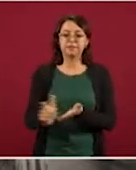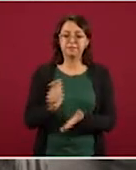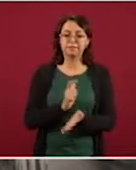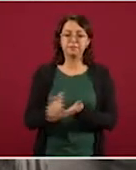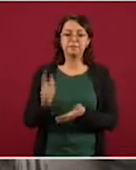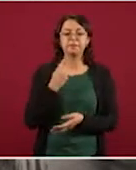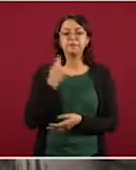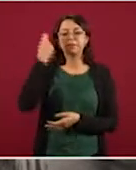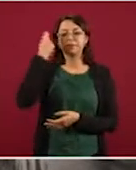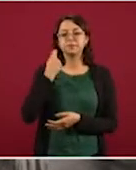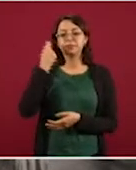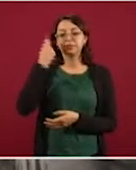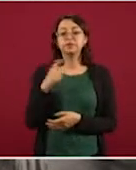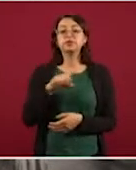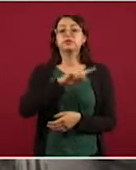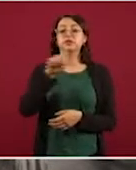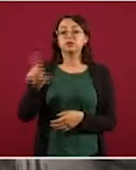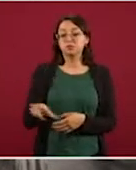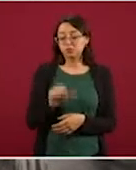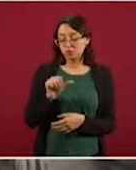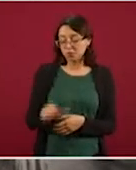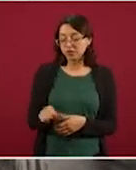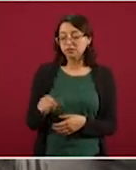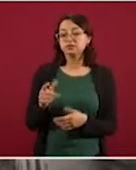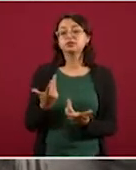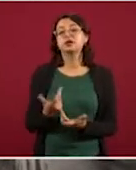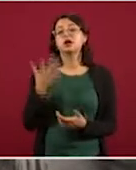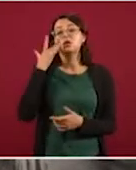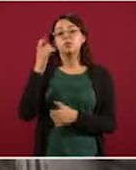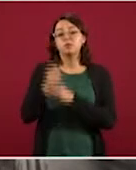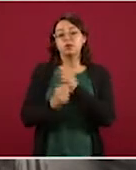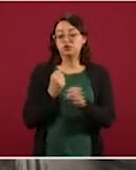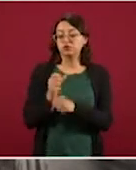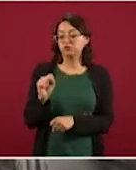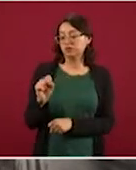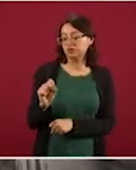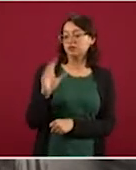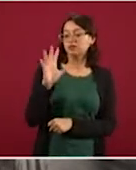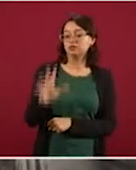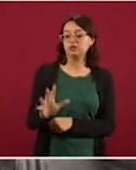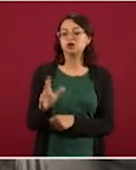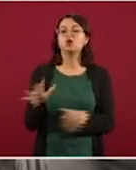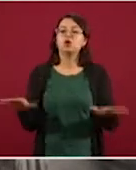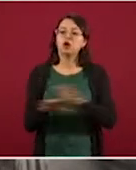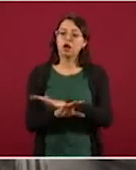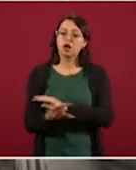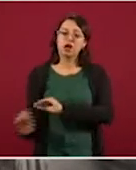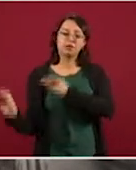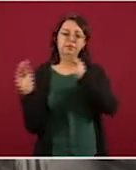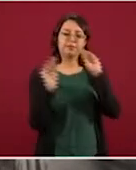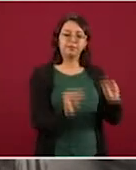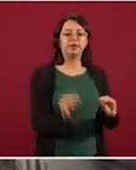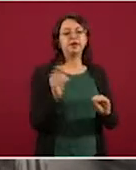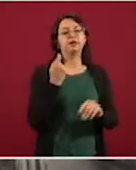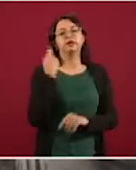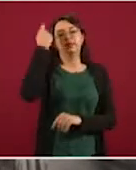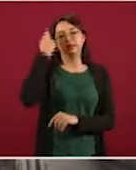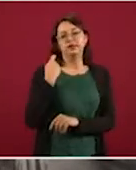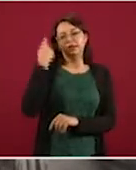Cuando ellos cumplen los 65 años, son incorporados a la pensión del adulto mayor.